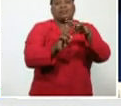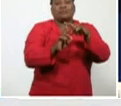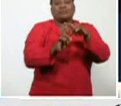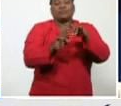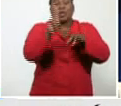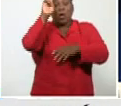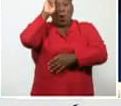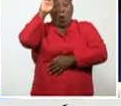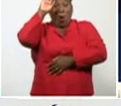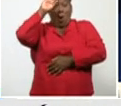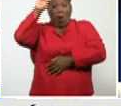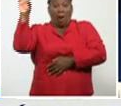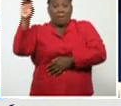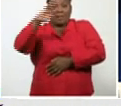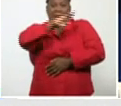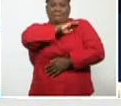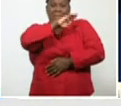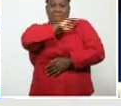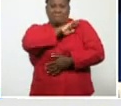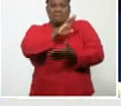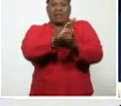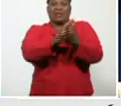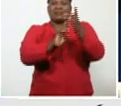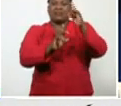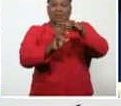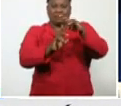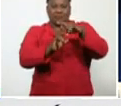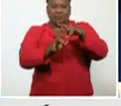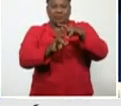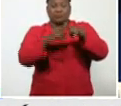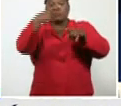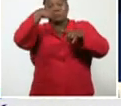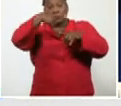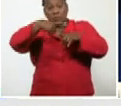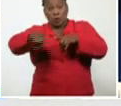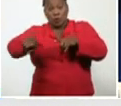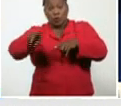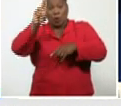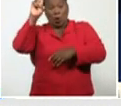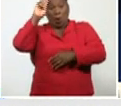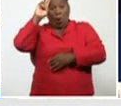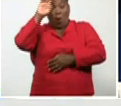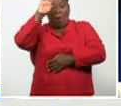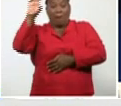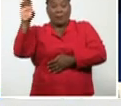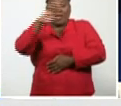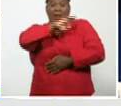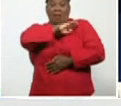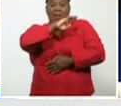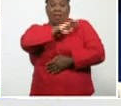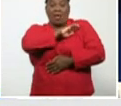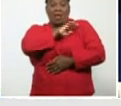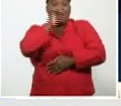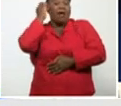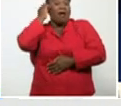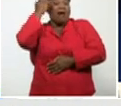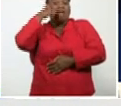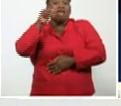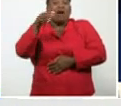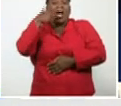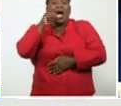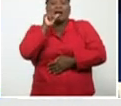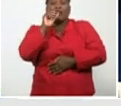militar, Mario Muñoz Monroy, de esta provincia, y otro, se encuentra, en el hospital militar, Manuel Fajardo, de Villa Clara,